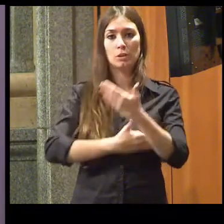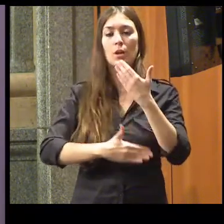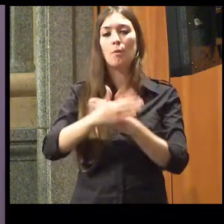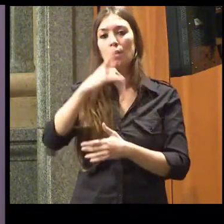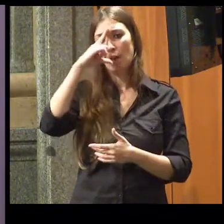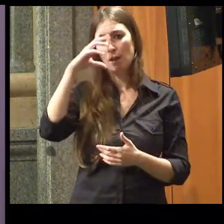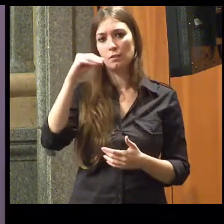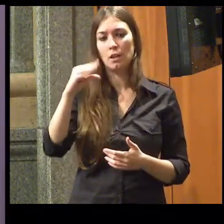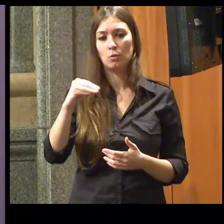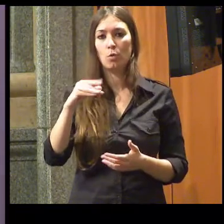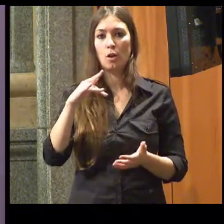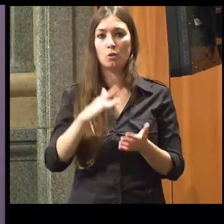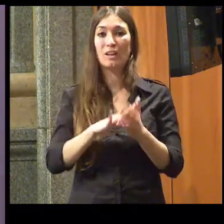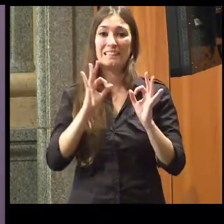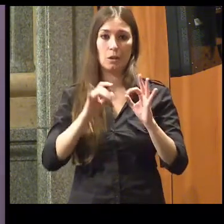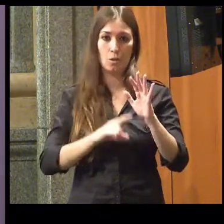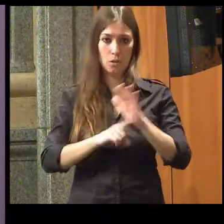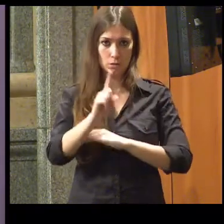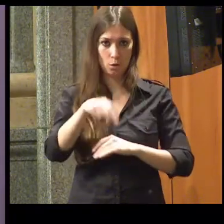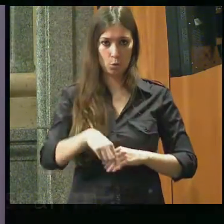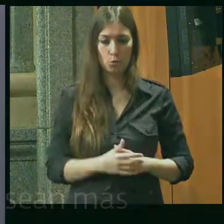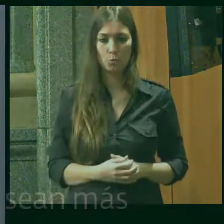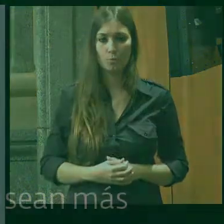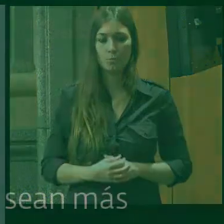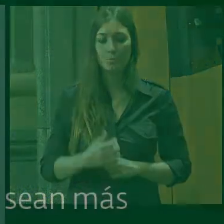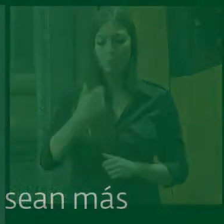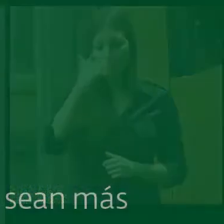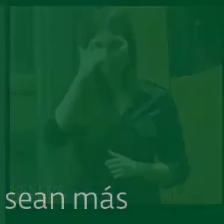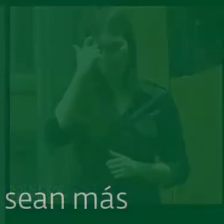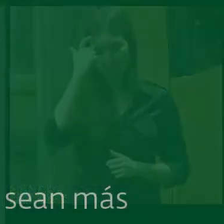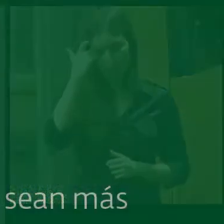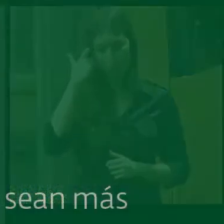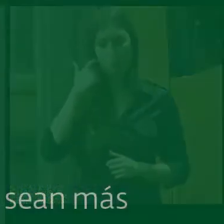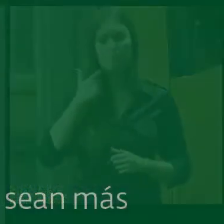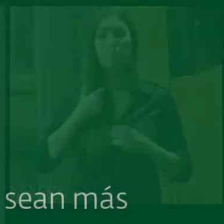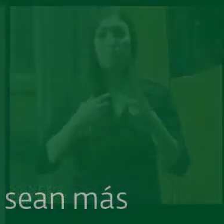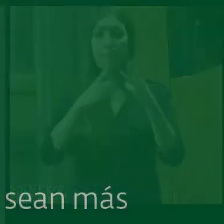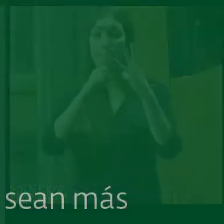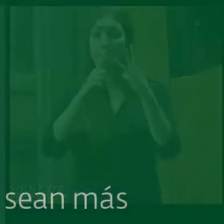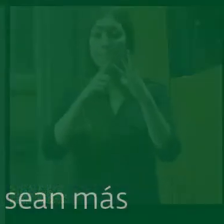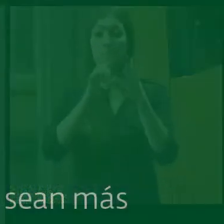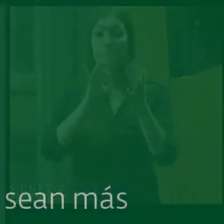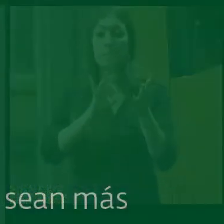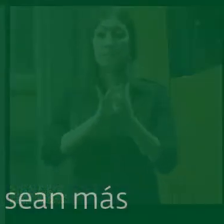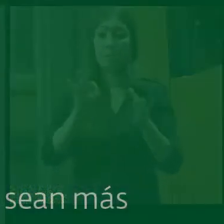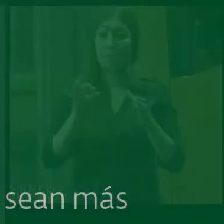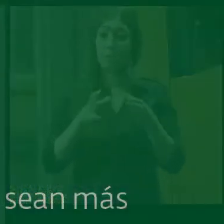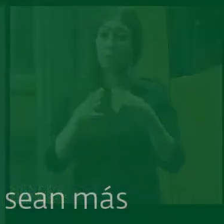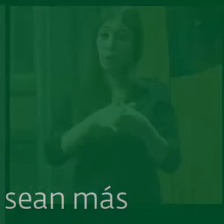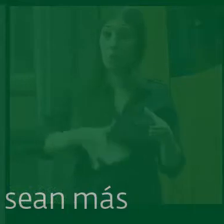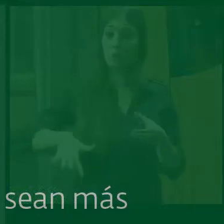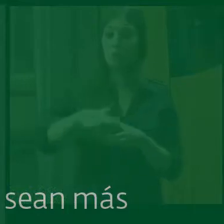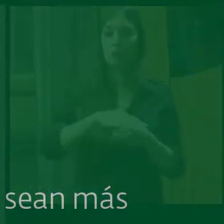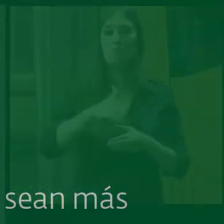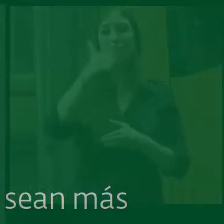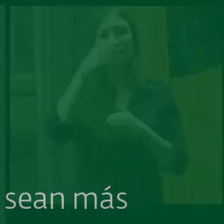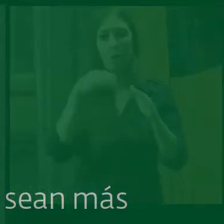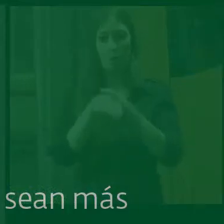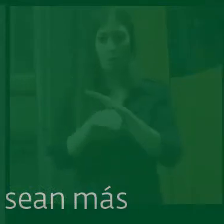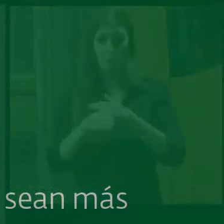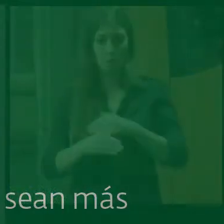intelectual del desarrollo. Tercero, reivindicamos que los servicios comunitarios sean más accesibles.